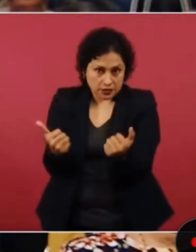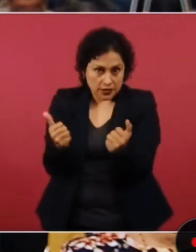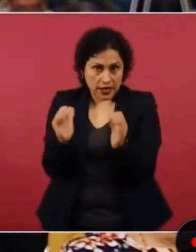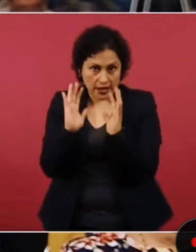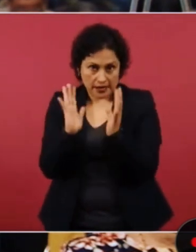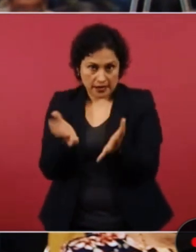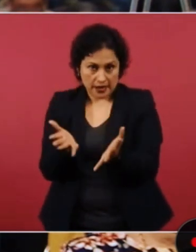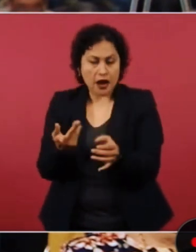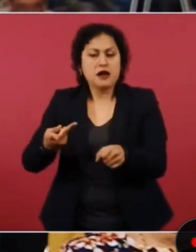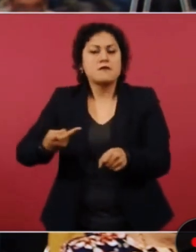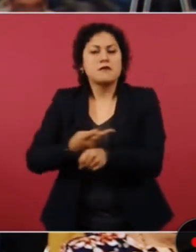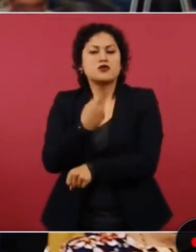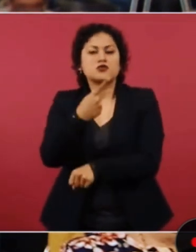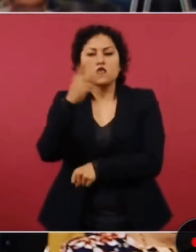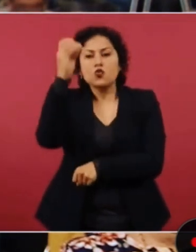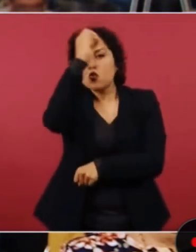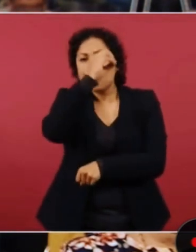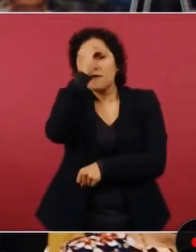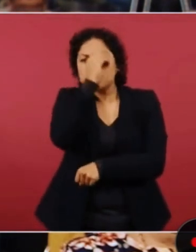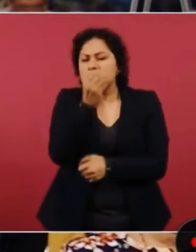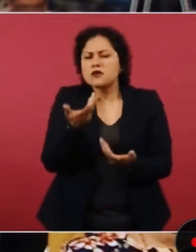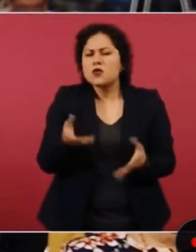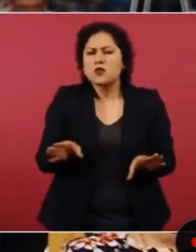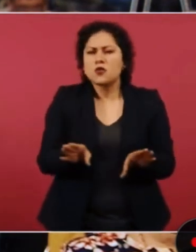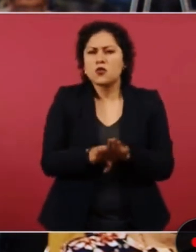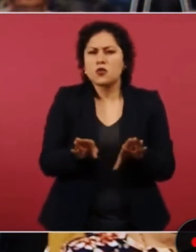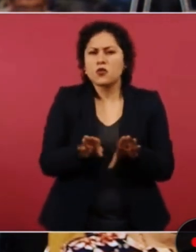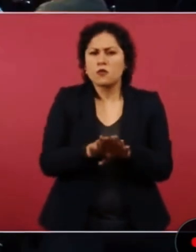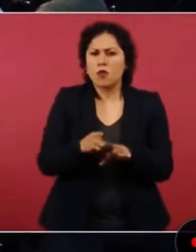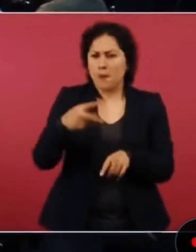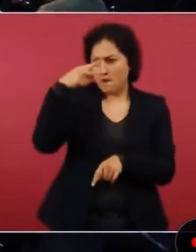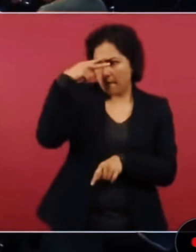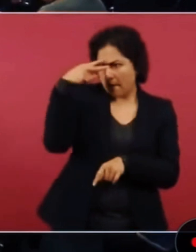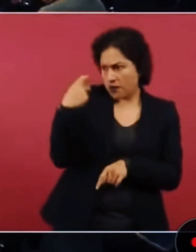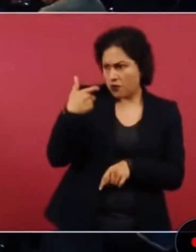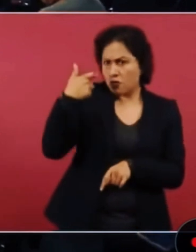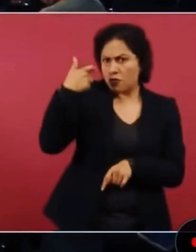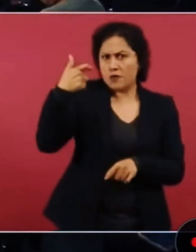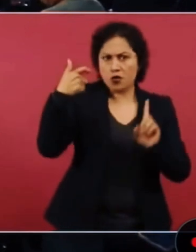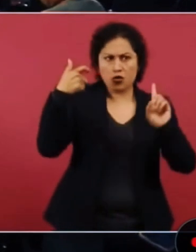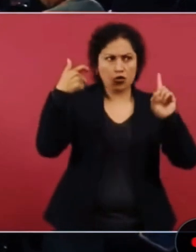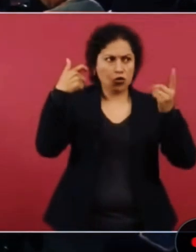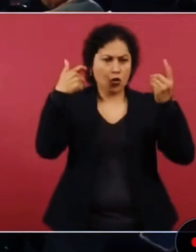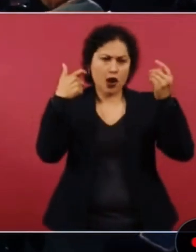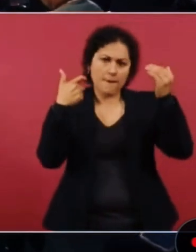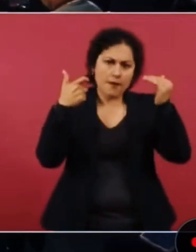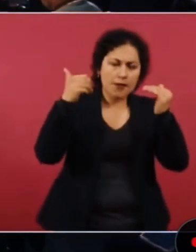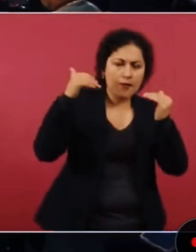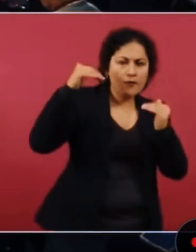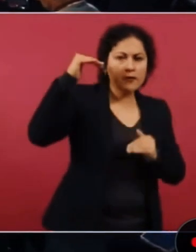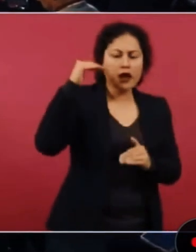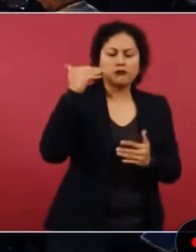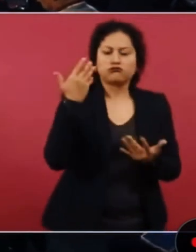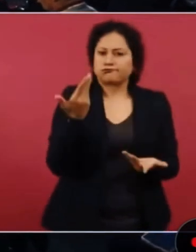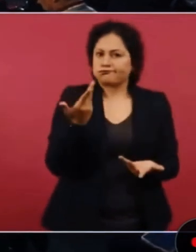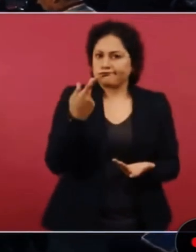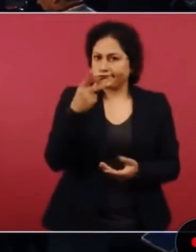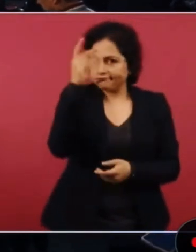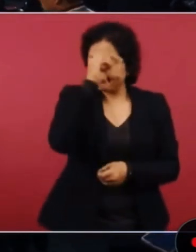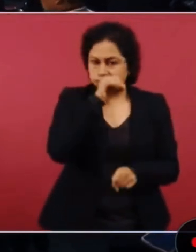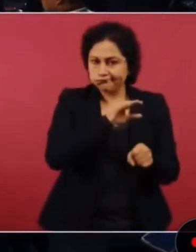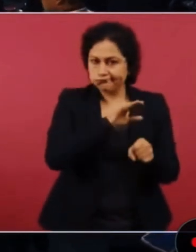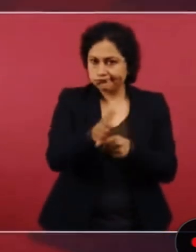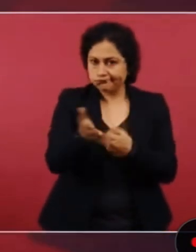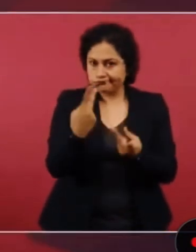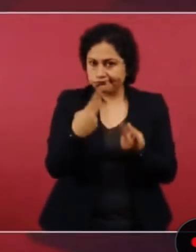esté fortaleciendo en niveles que no se había visto desde hace mucho tiempo. Gracias. Bueno, en general nos ayuda, nos